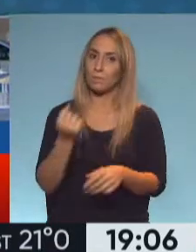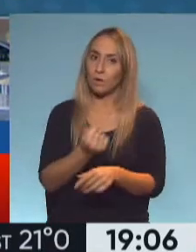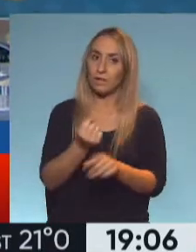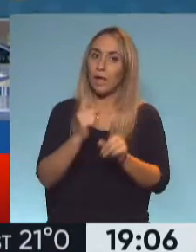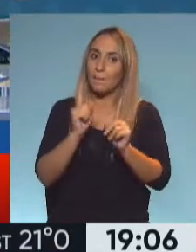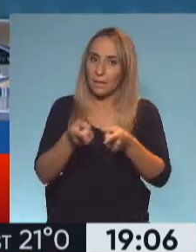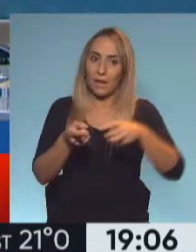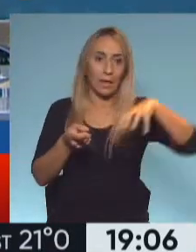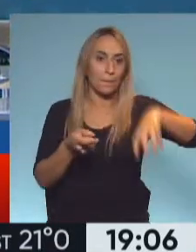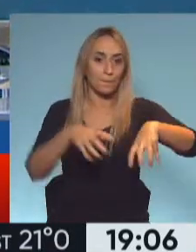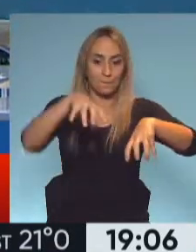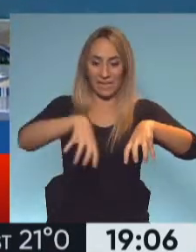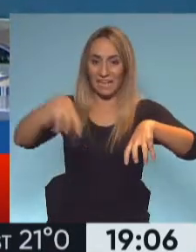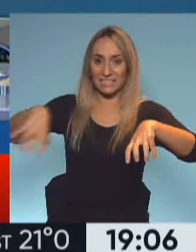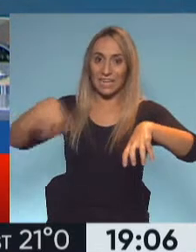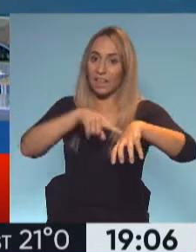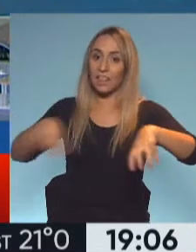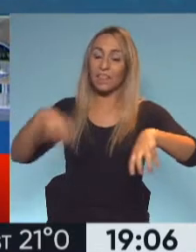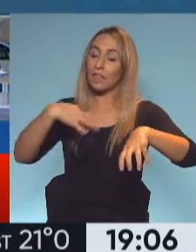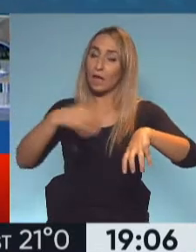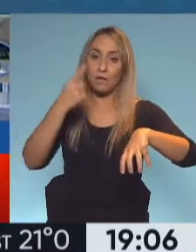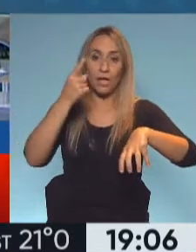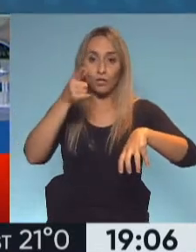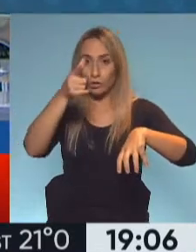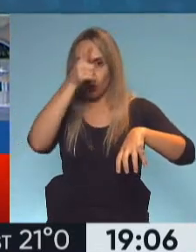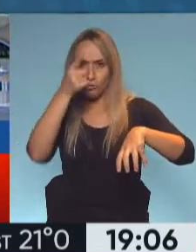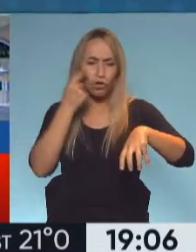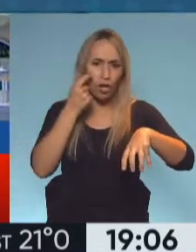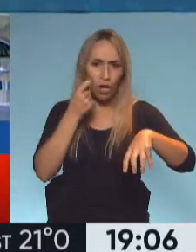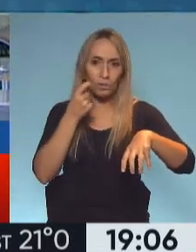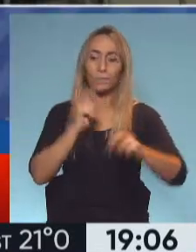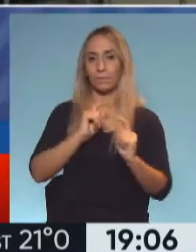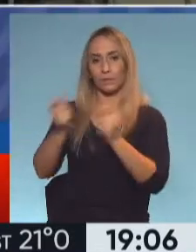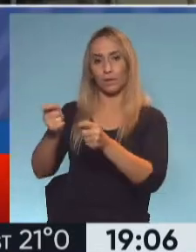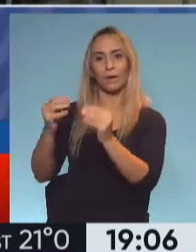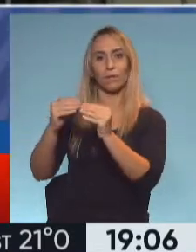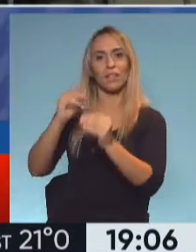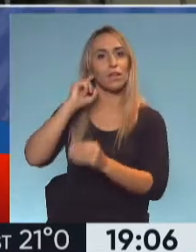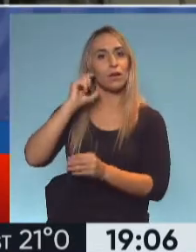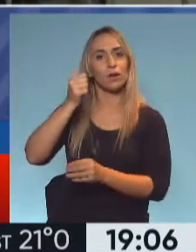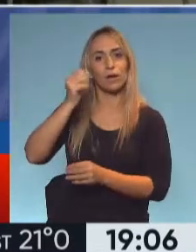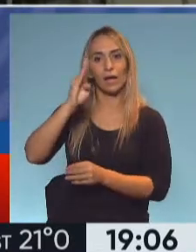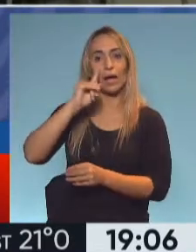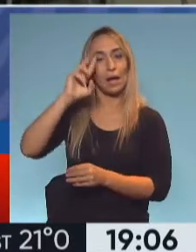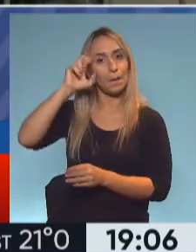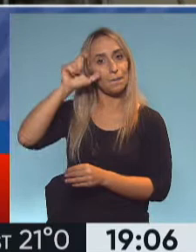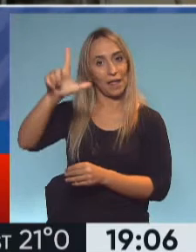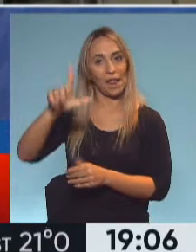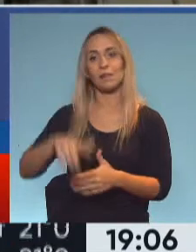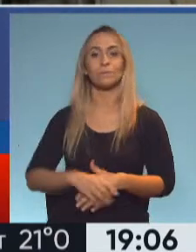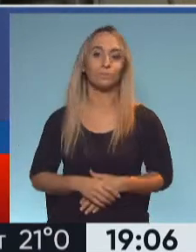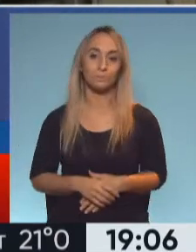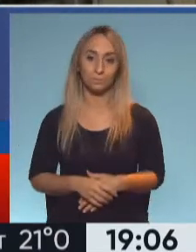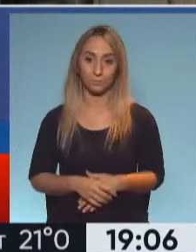empresas de Omnibus, felicita. El control, el control es importante y necesario. Nos vamos con Gabriel Gamarra, ¿te parece que está en este tema justamente? Gabriel, escuchamos.